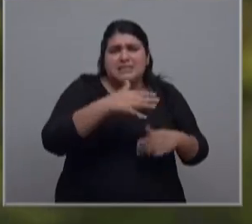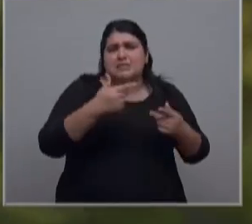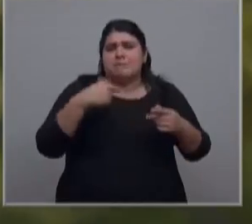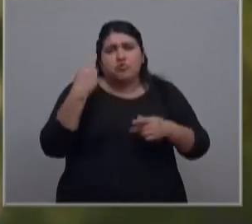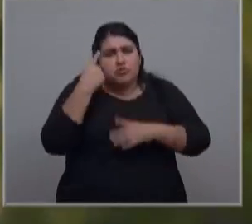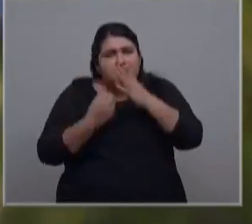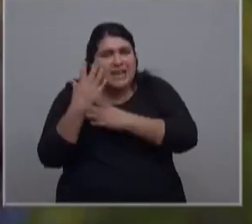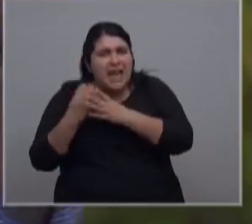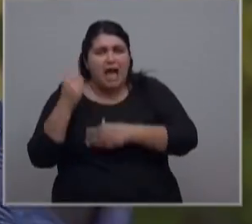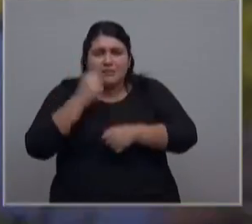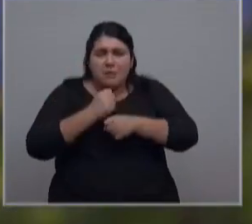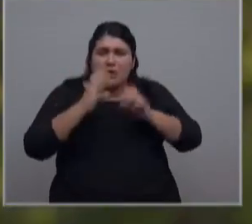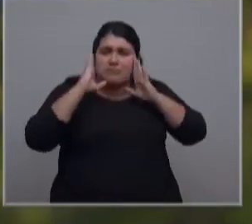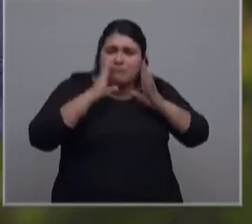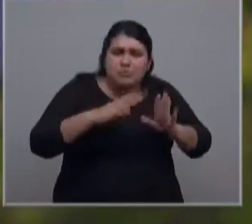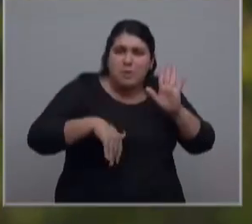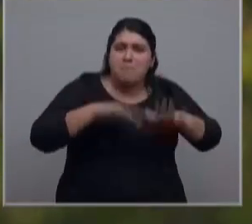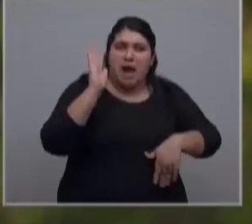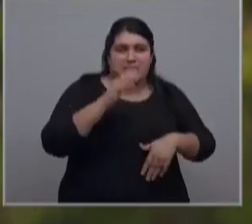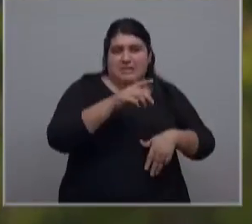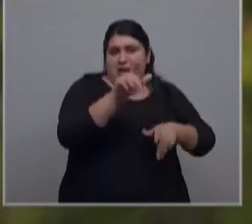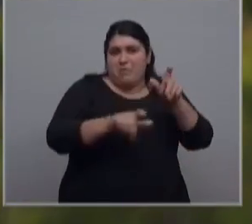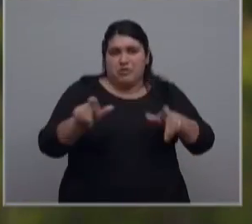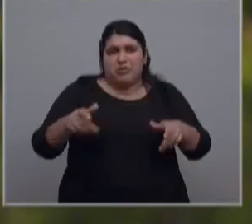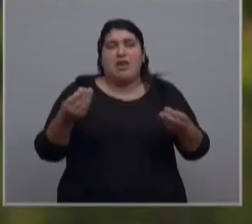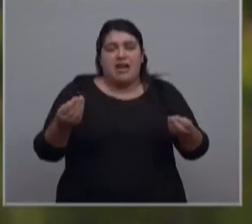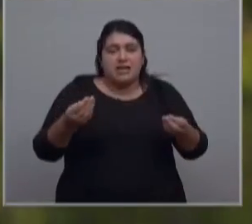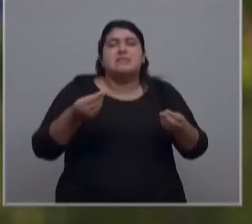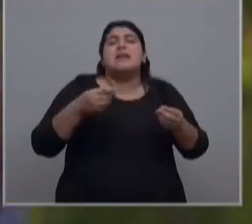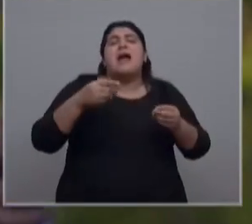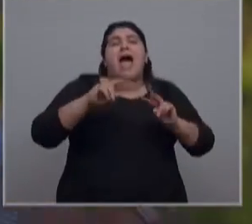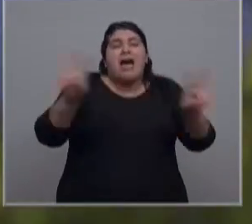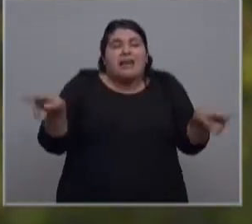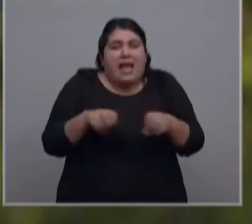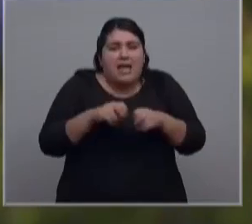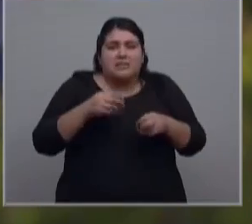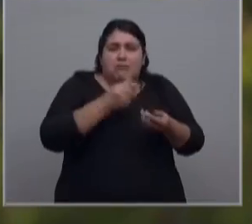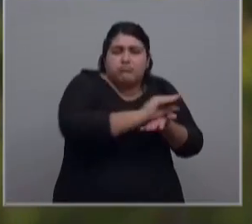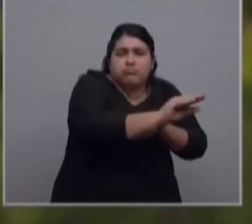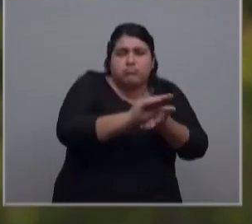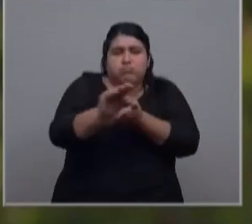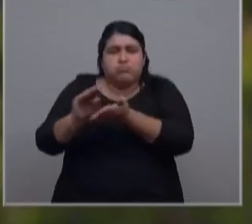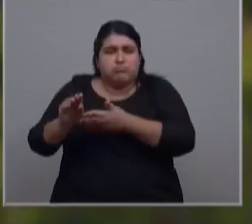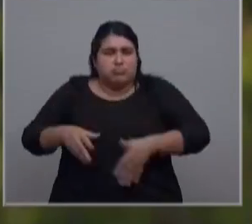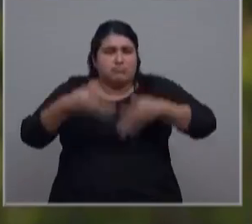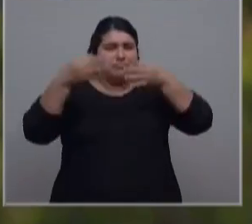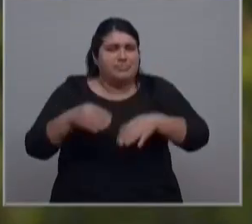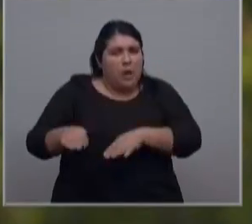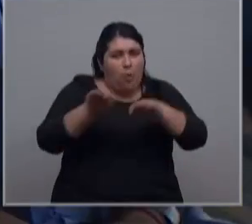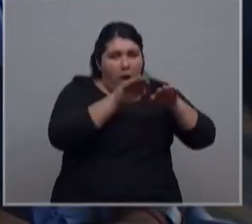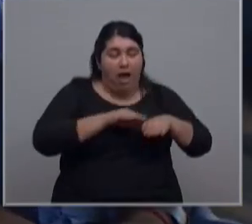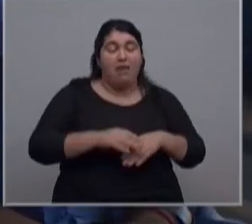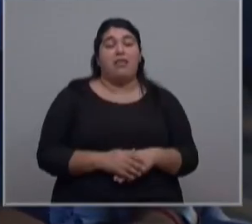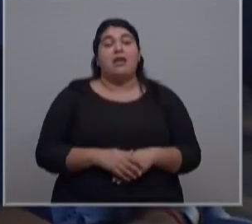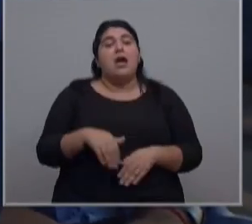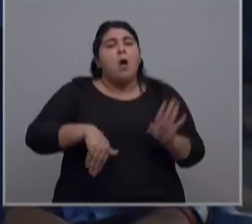que vamos a seguir trabajando para redistribuir la riqueza en la Argentina, que ese es el camino, que los